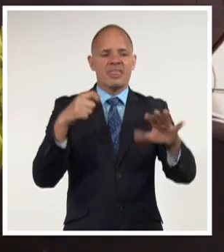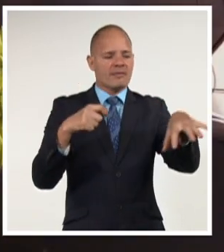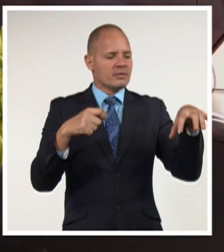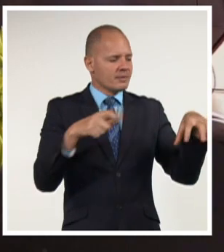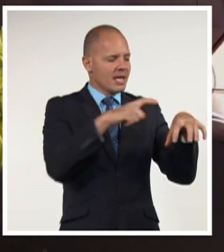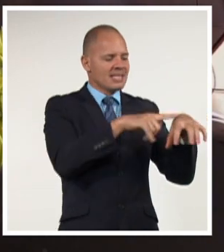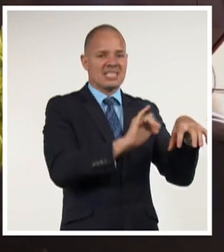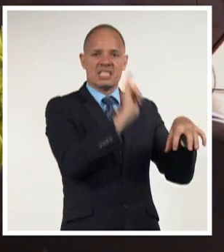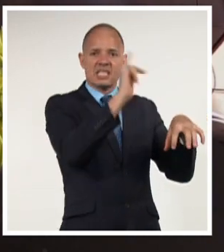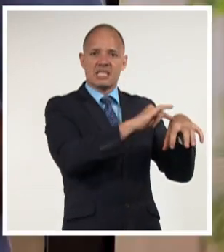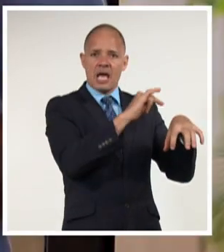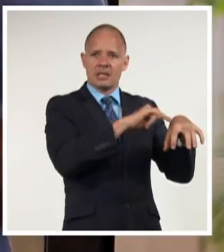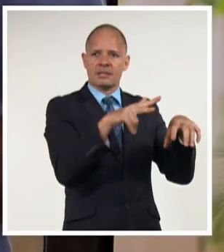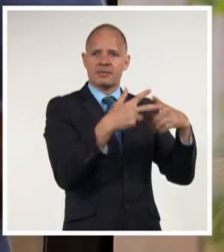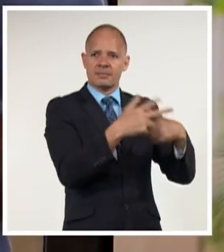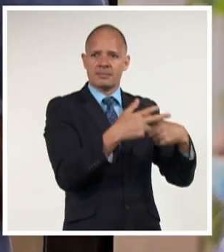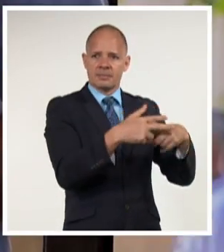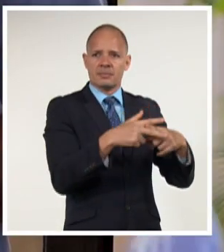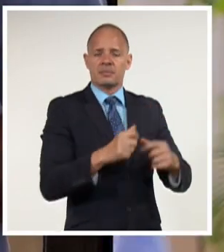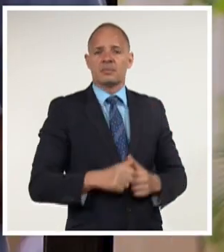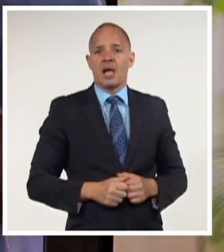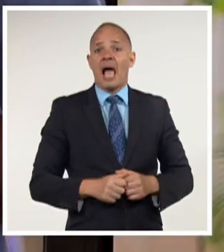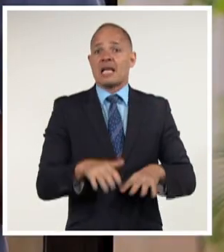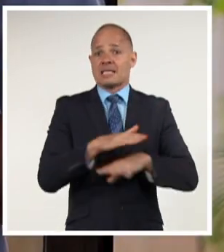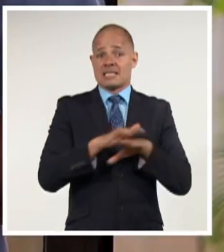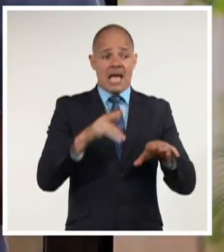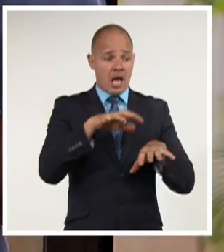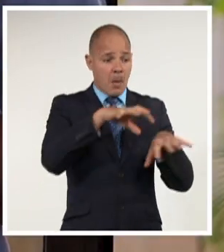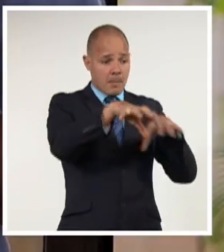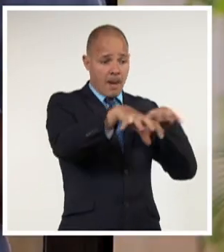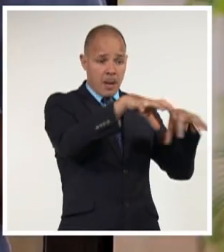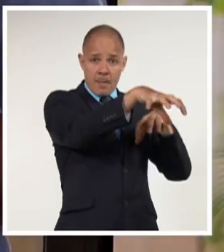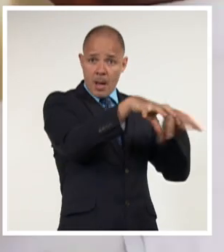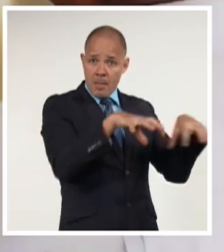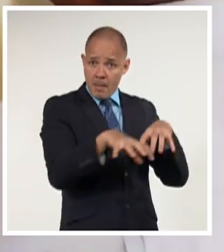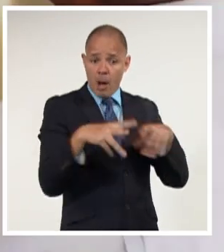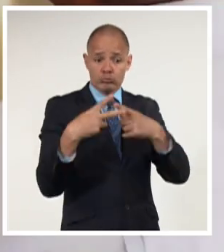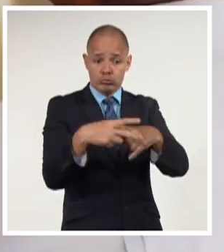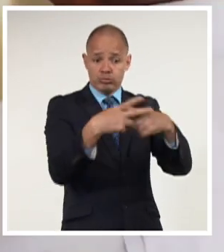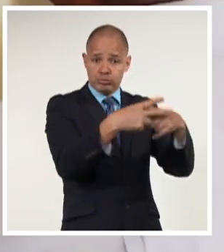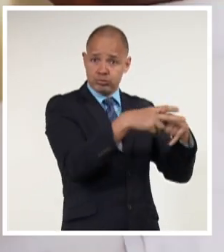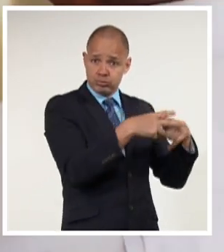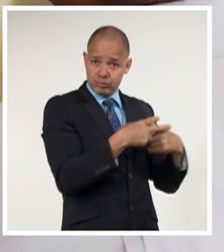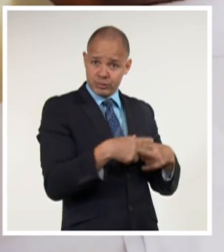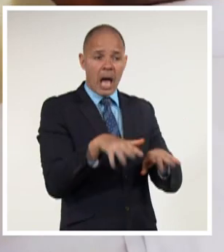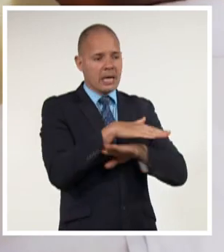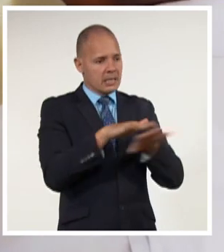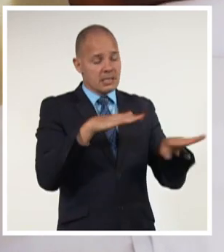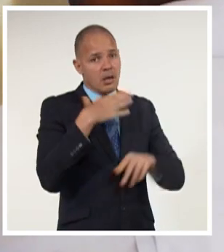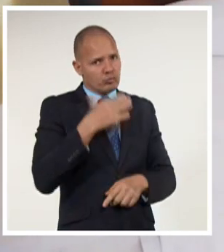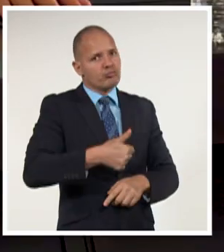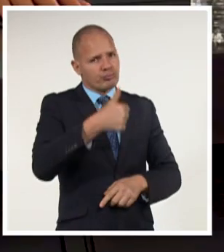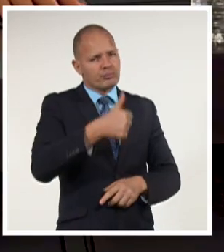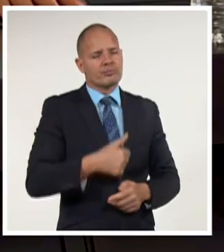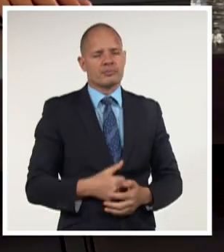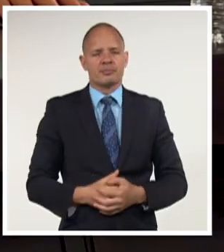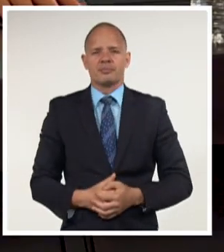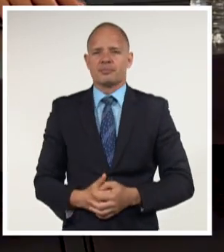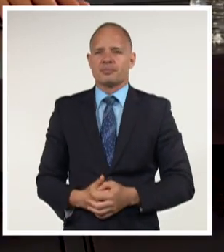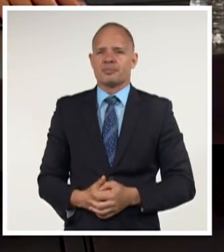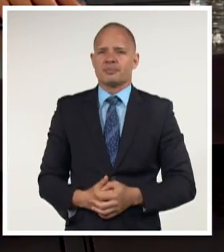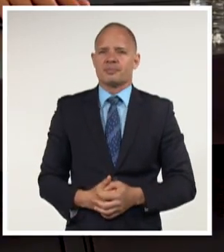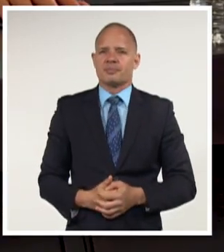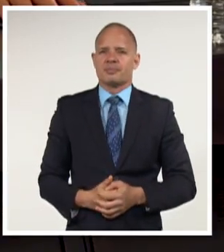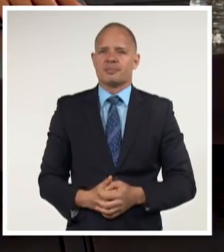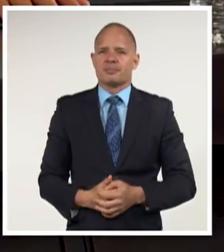labores programadas en RENTÉ representan la tercera parte del mantenimiento en el Sistema Electroenergético Nacional. Desde